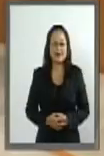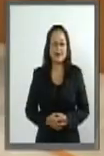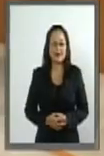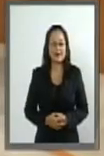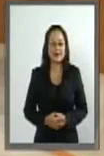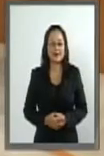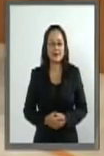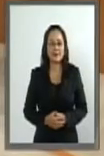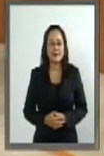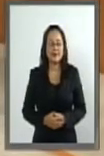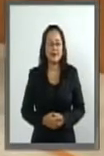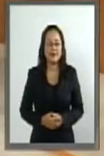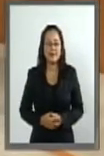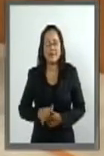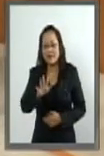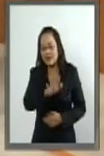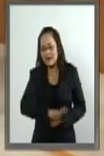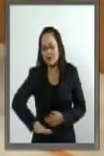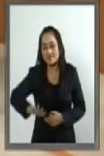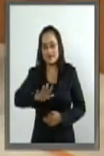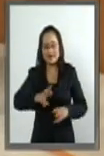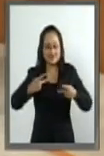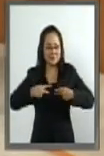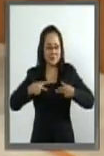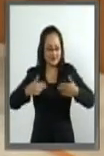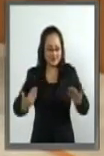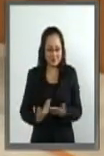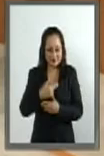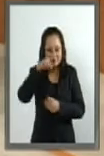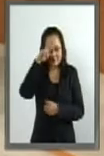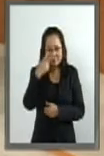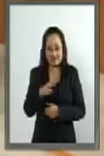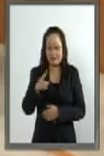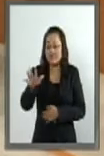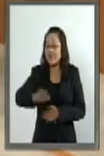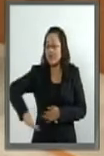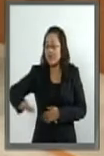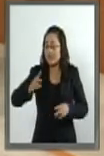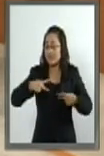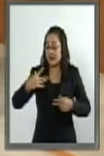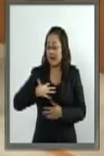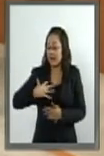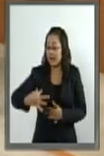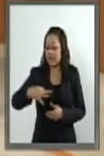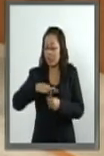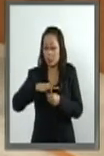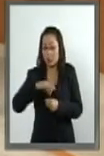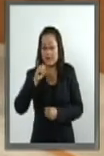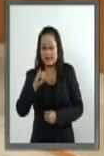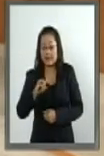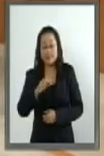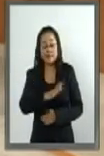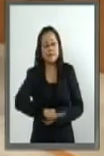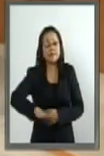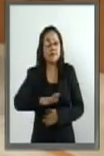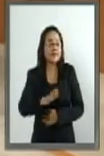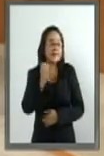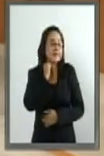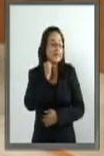Al pueblo de México, a mis representados, amigos senadores, senadoras.